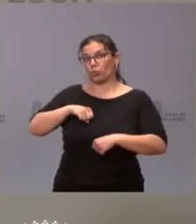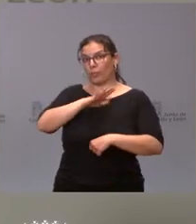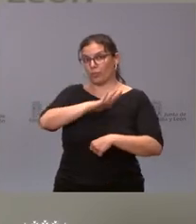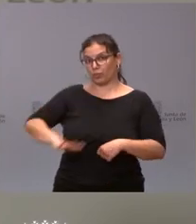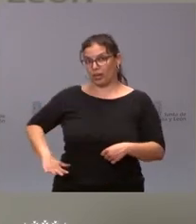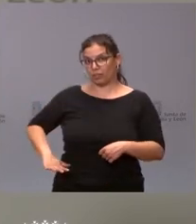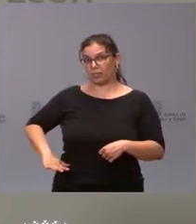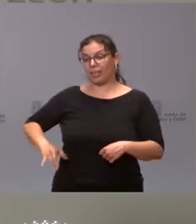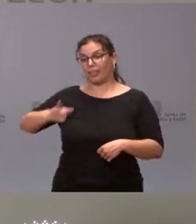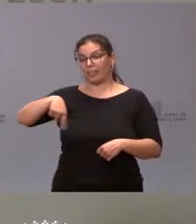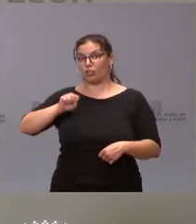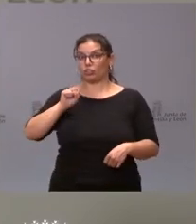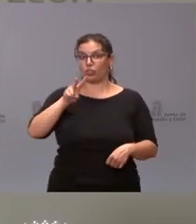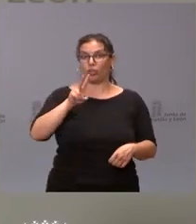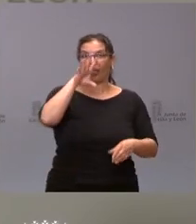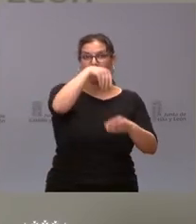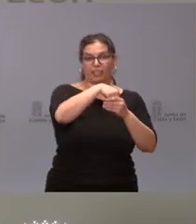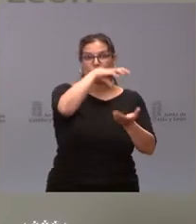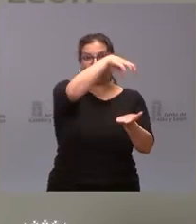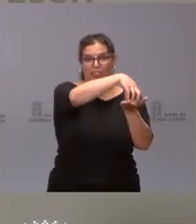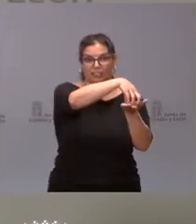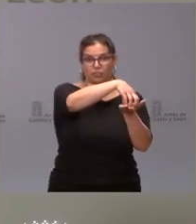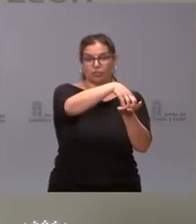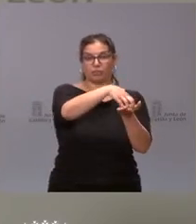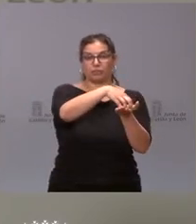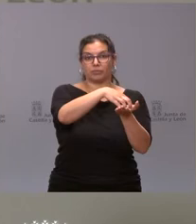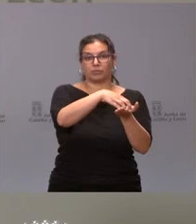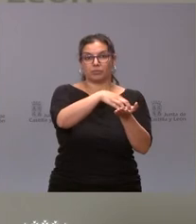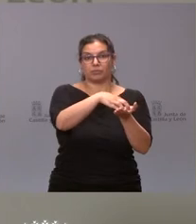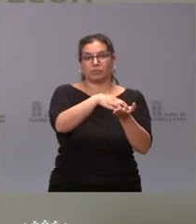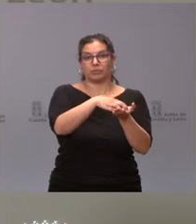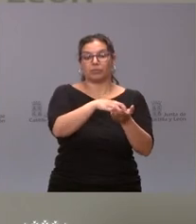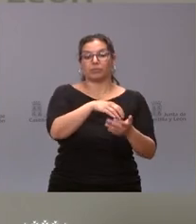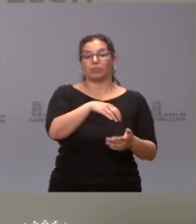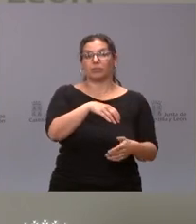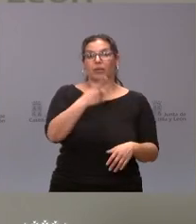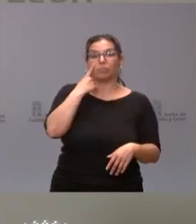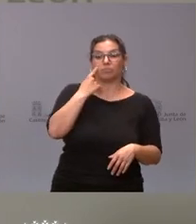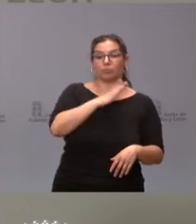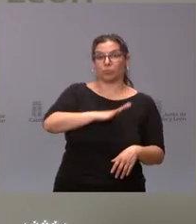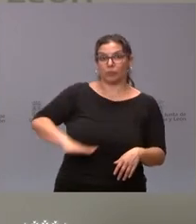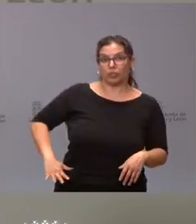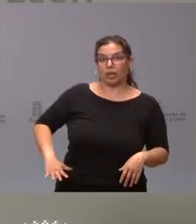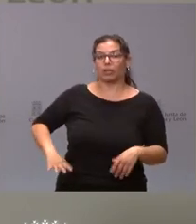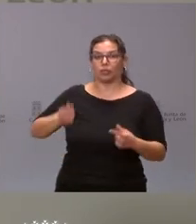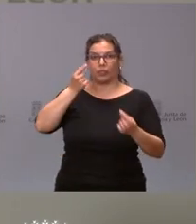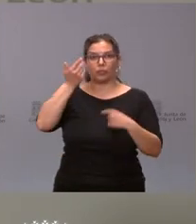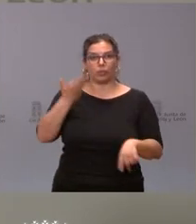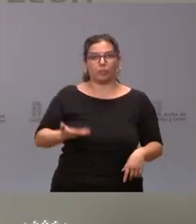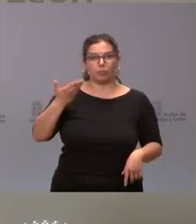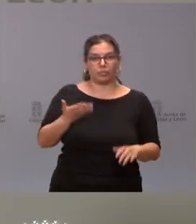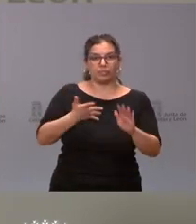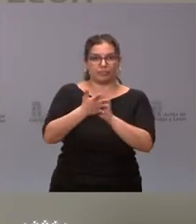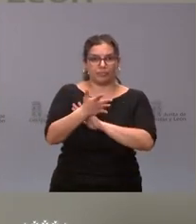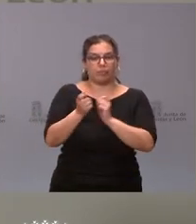centros. Esto ven ustedes que suman tanto los menores en guarda provisional como el sistema educativo. Son cifras muy relevantes que certifican claramente